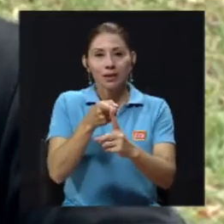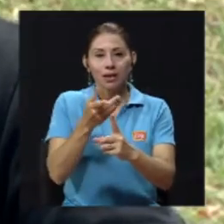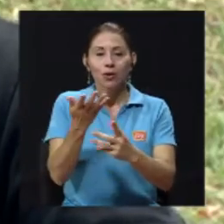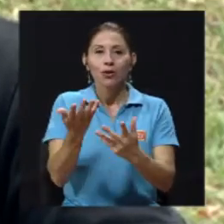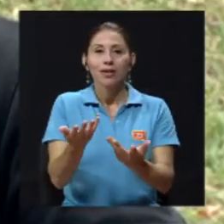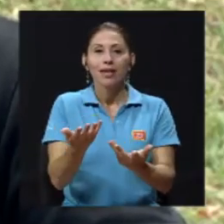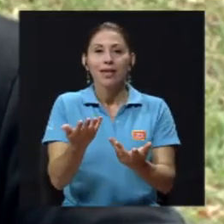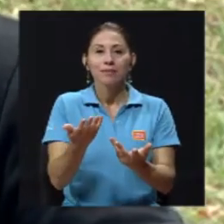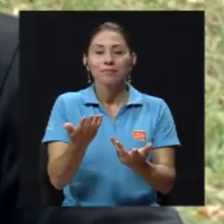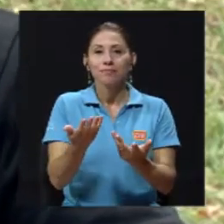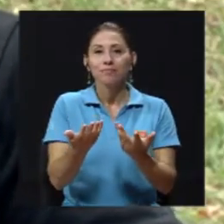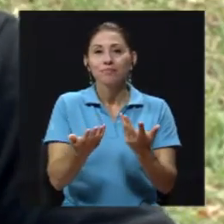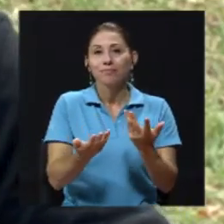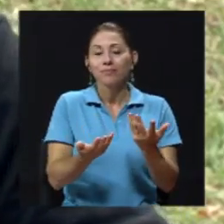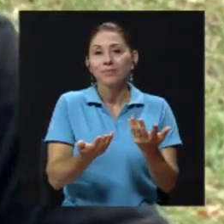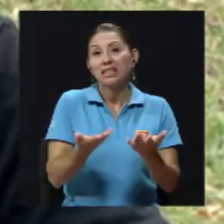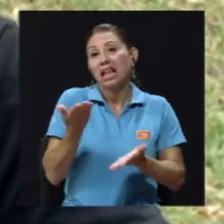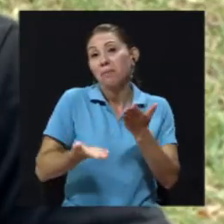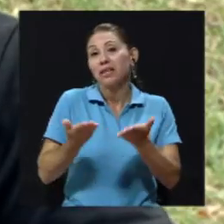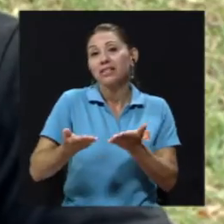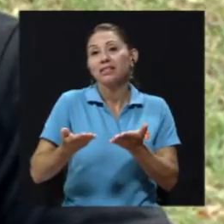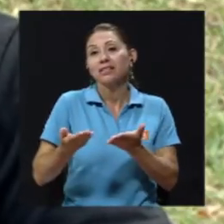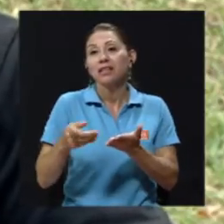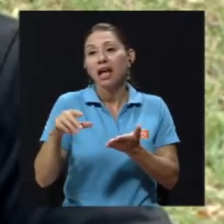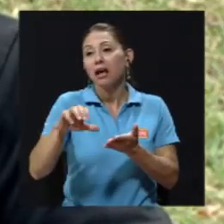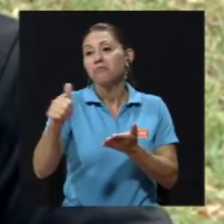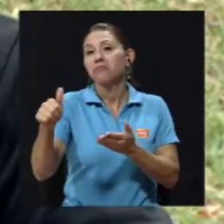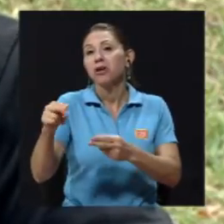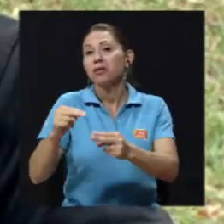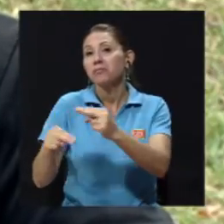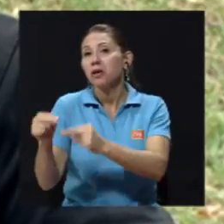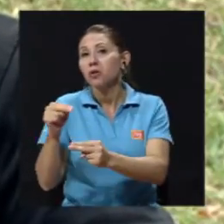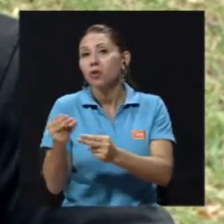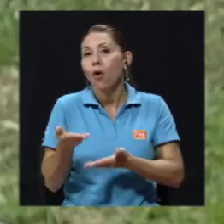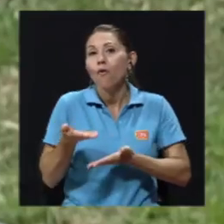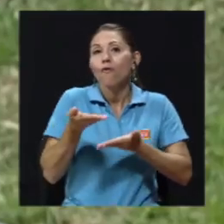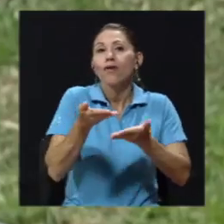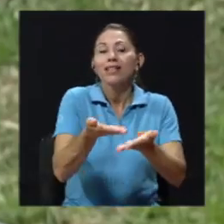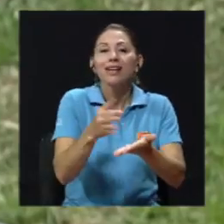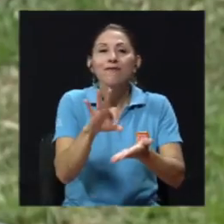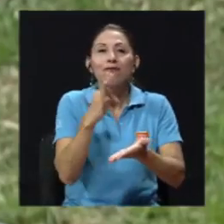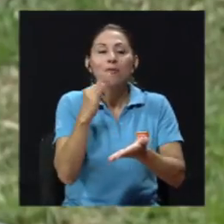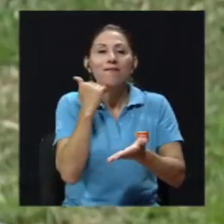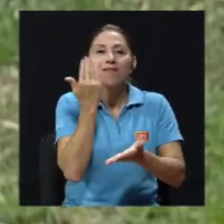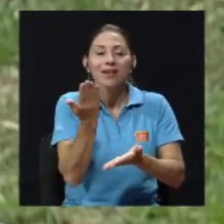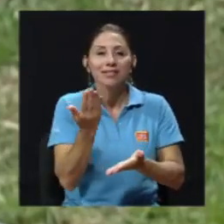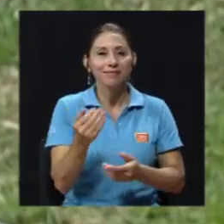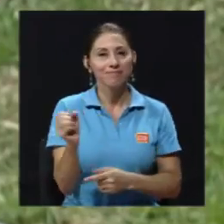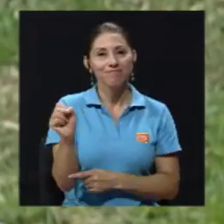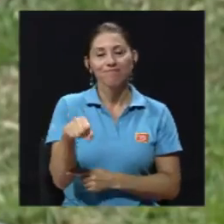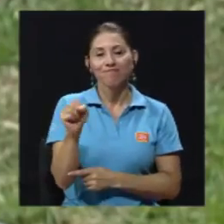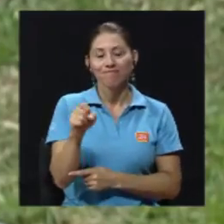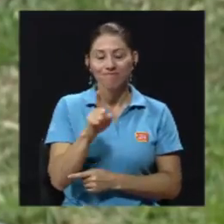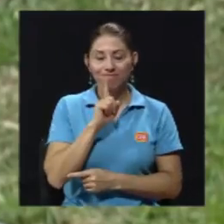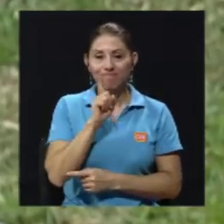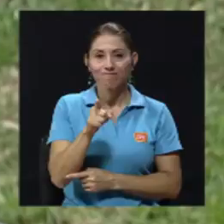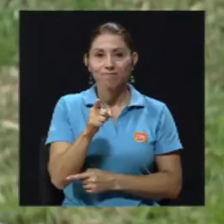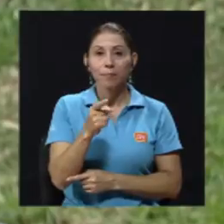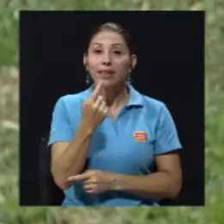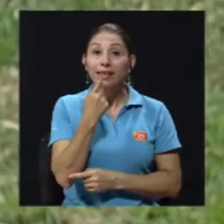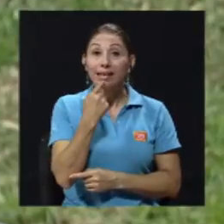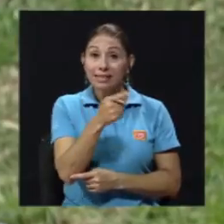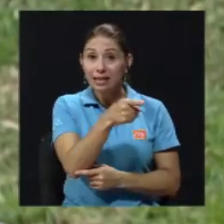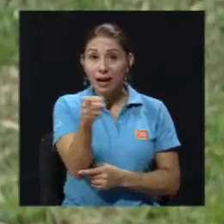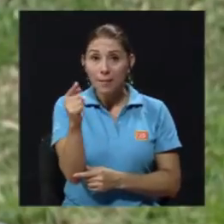ofrecen una forma más fácil de salir de esto. Claro que sí. Y algo importante, doctor, es decir a las